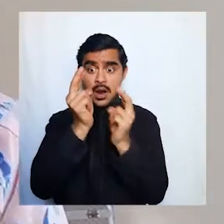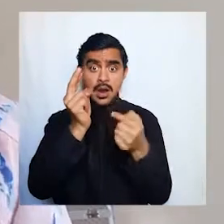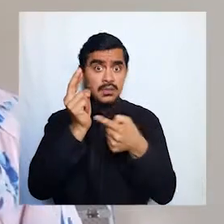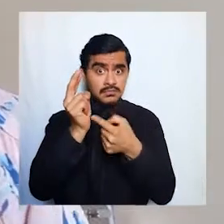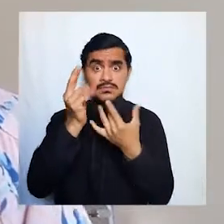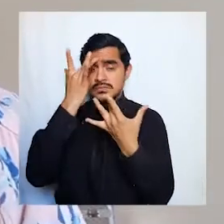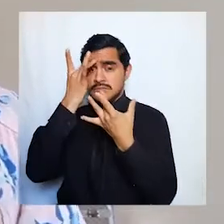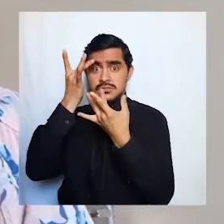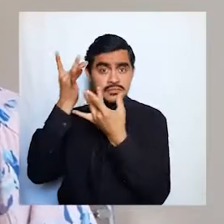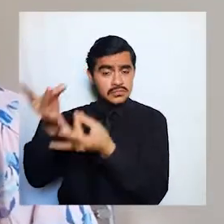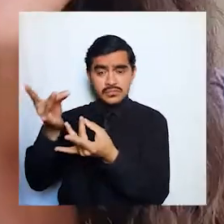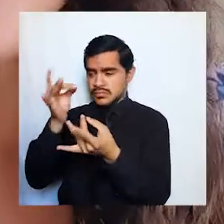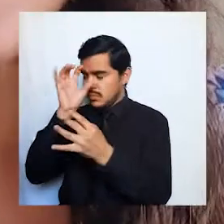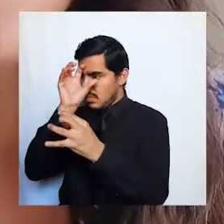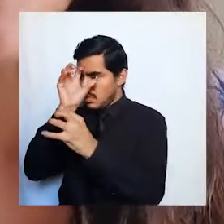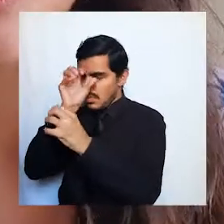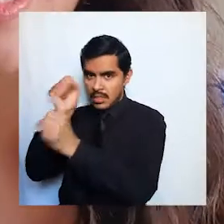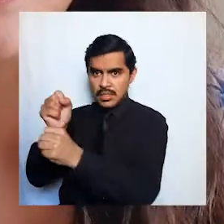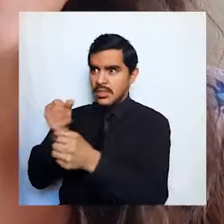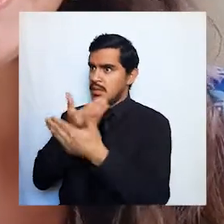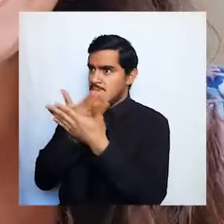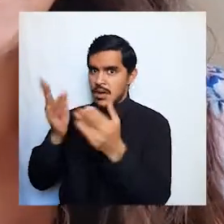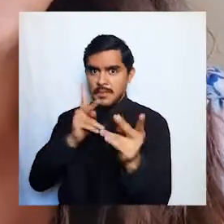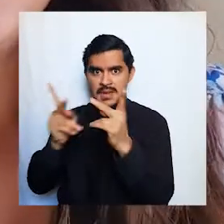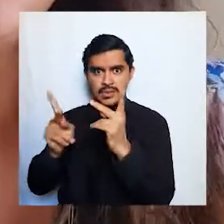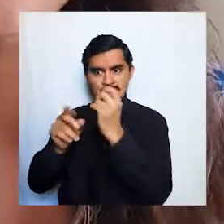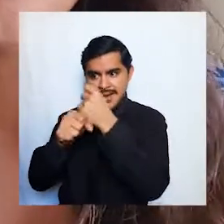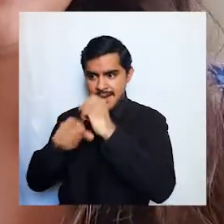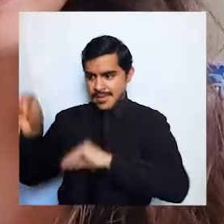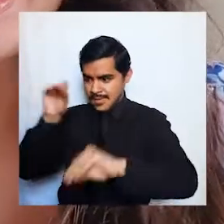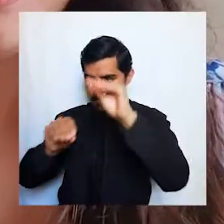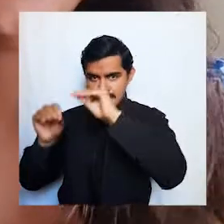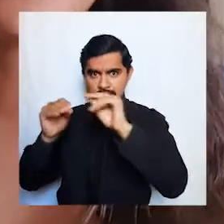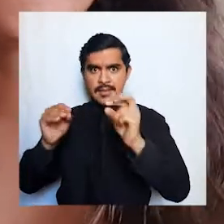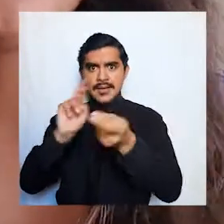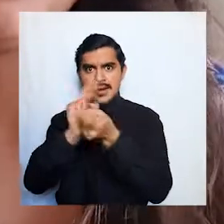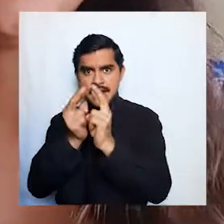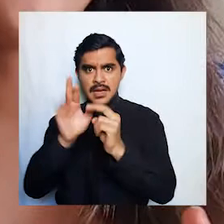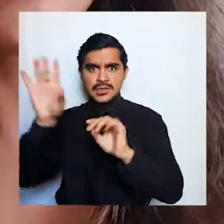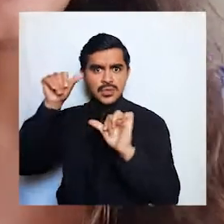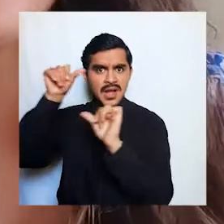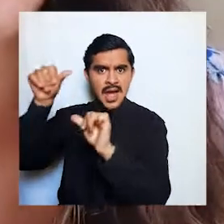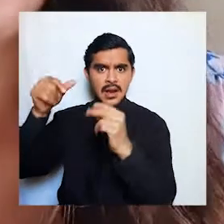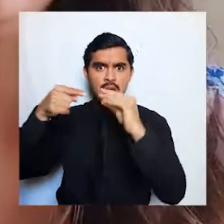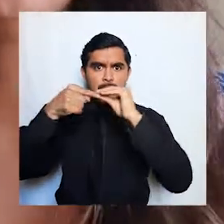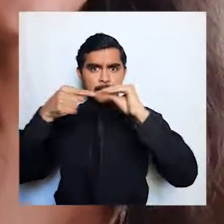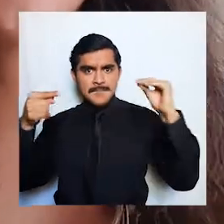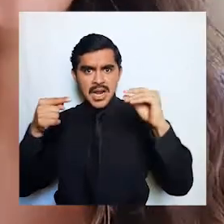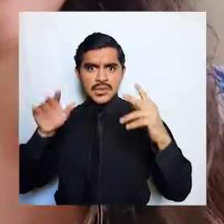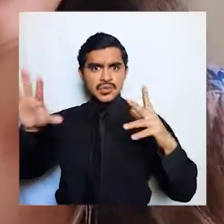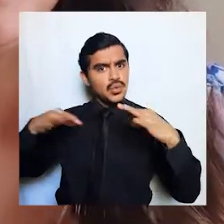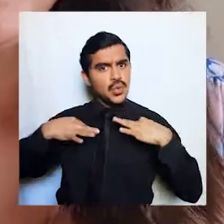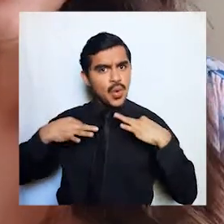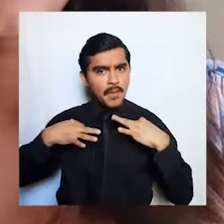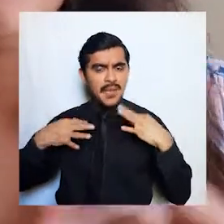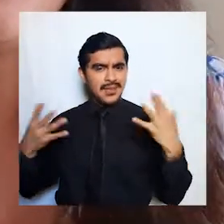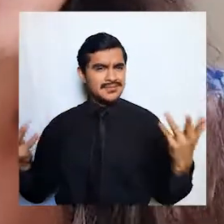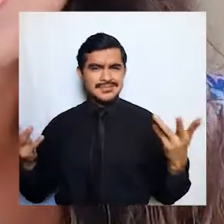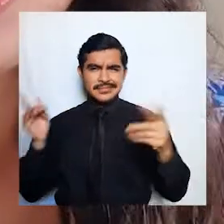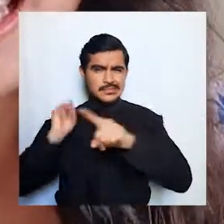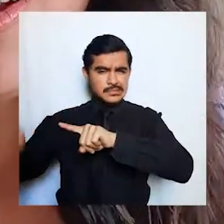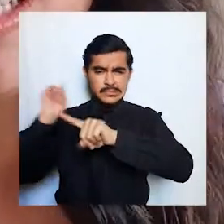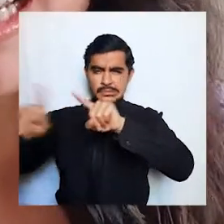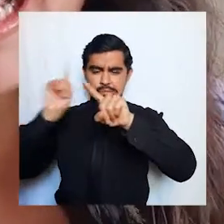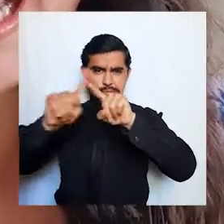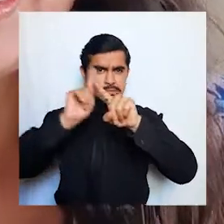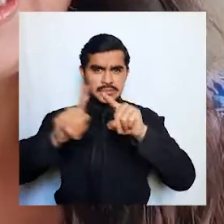algo súper interesante como ver cómo ustedes reciclan sus materiales sus cartulinas marcadores su ropa todo